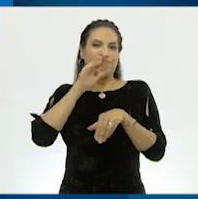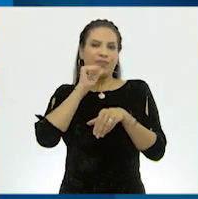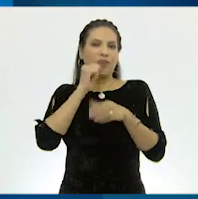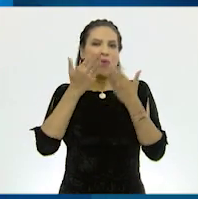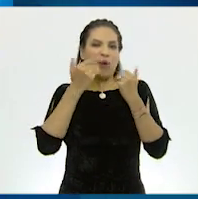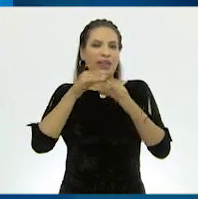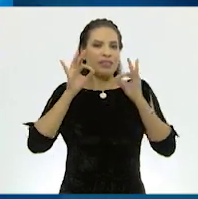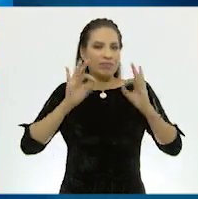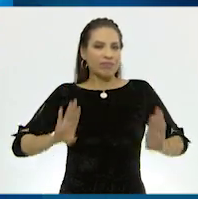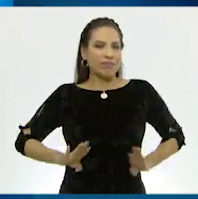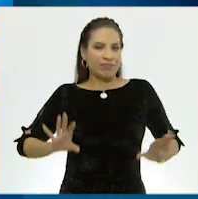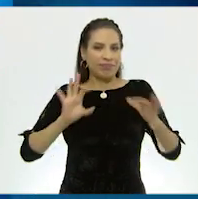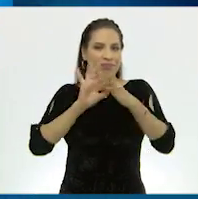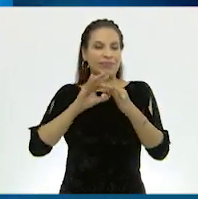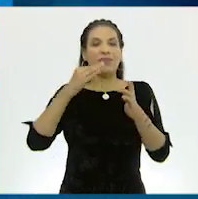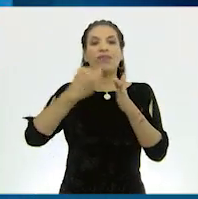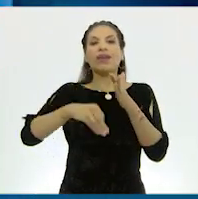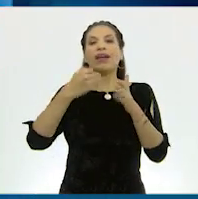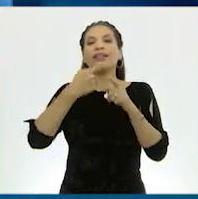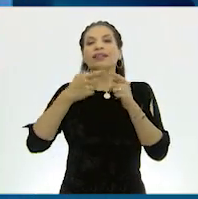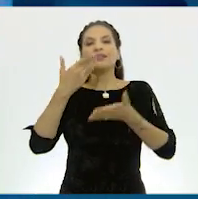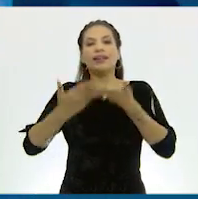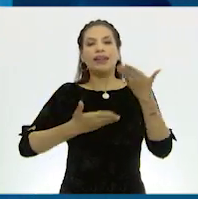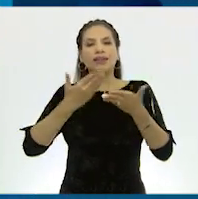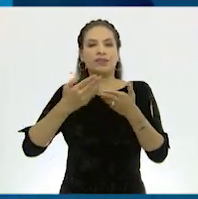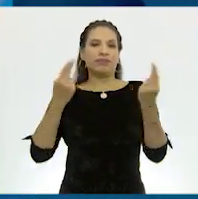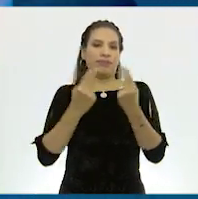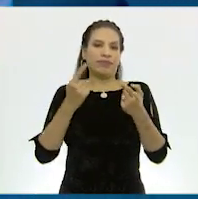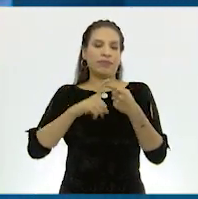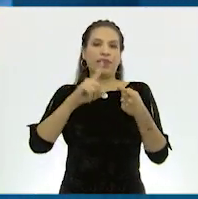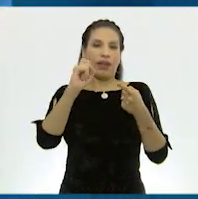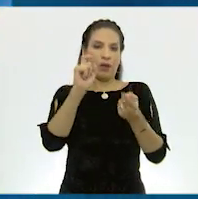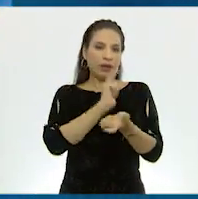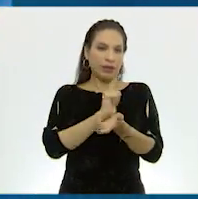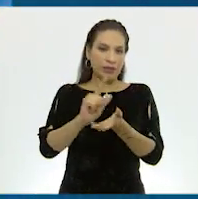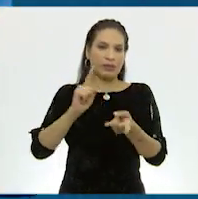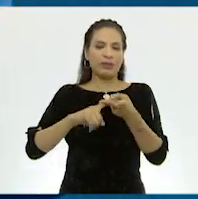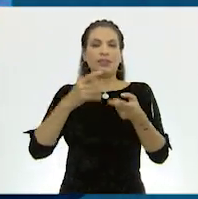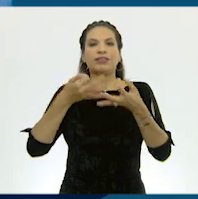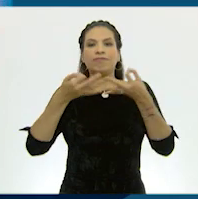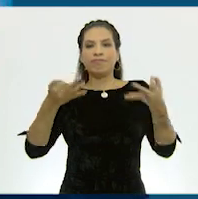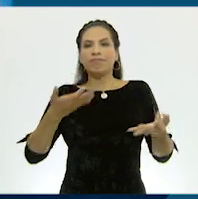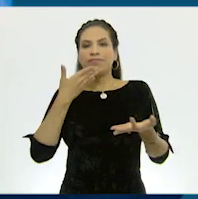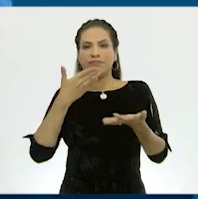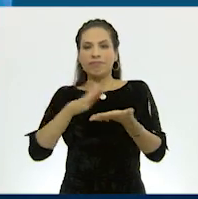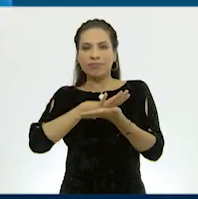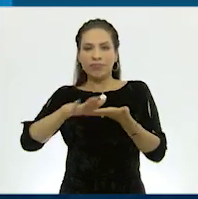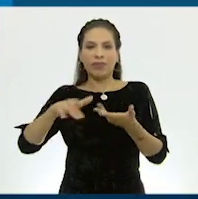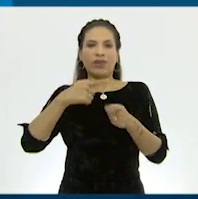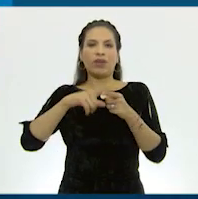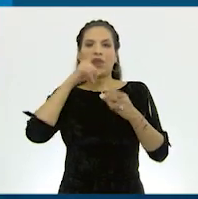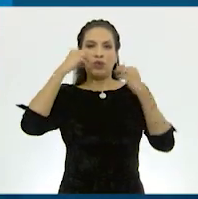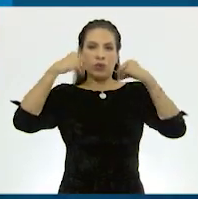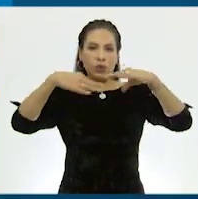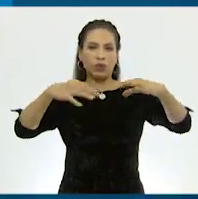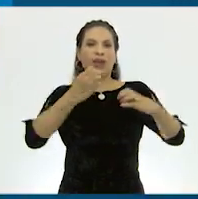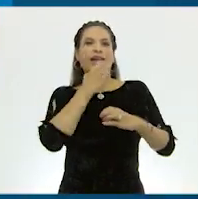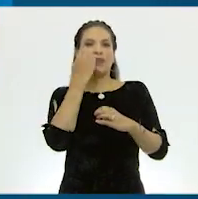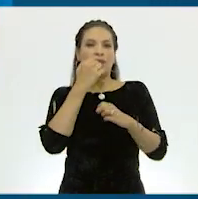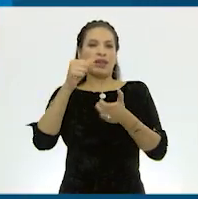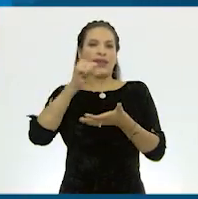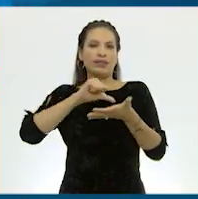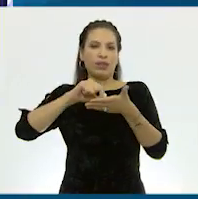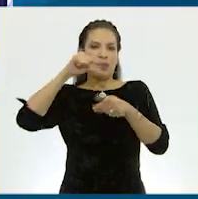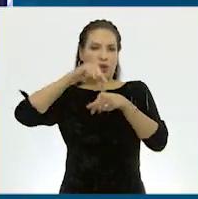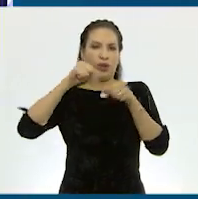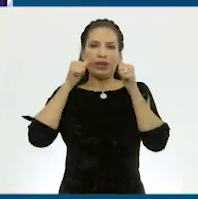Donde faltan o son deficientes los servicios básicos, como el agua potable, pavimentación, alumbrado público, escuelas y centros